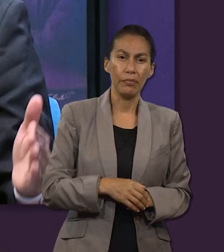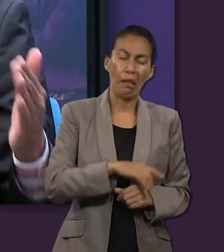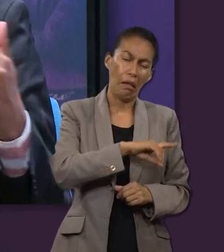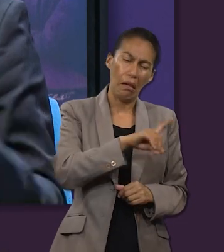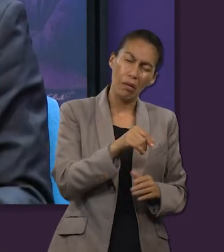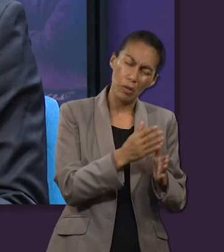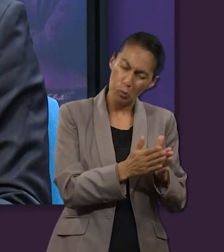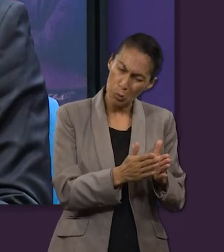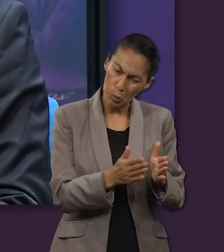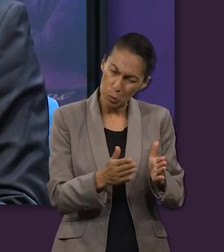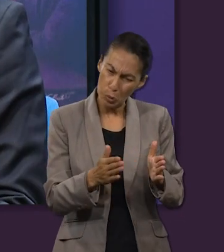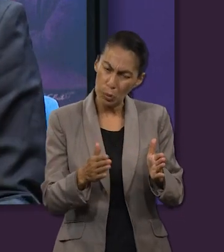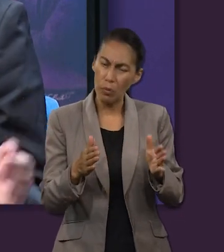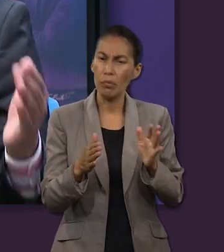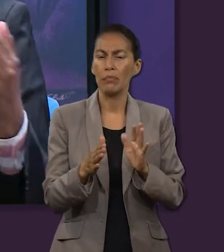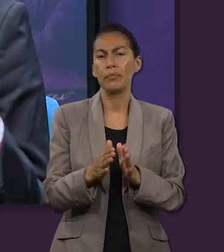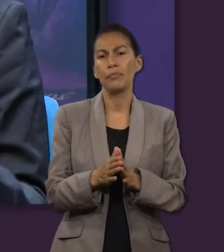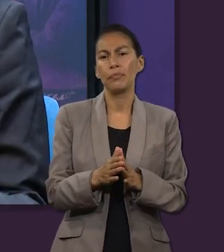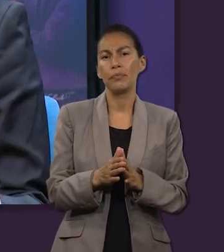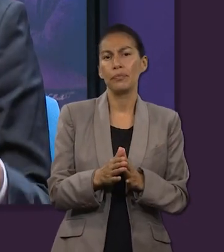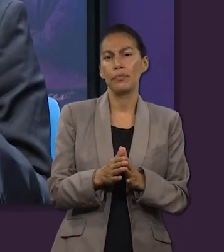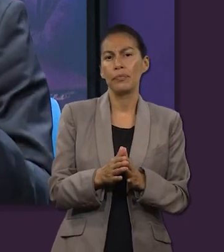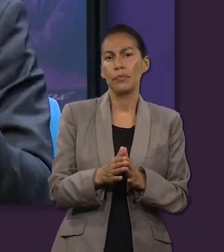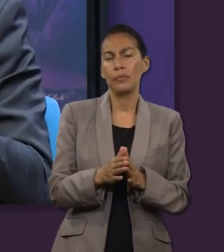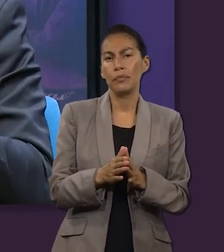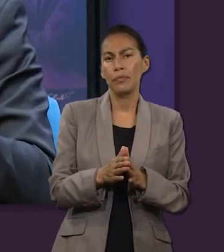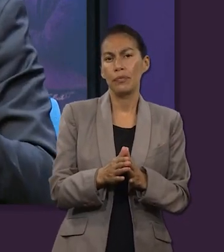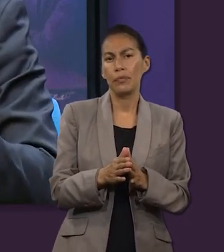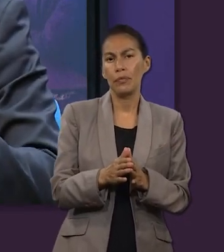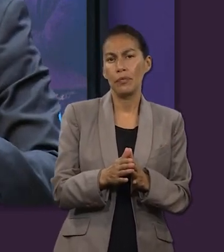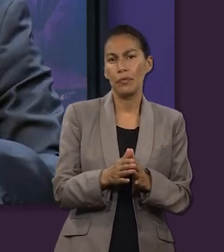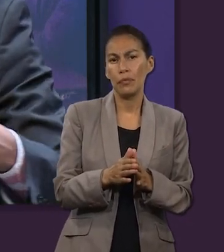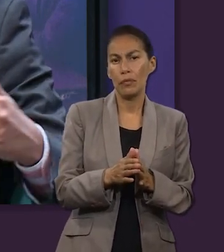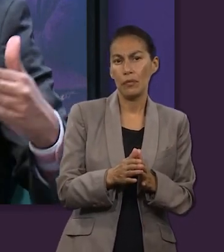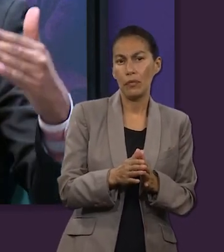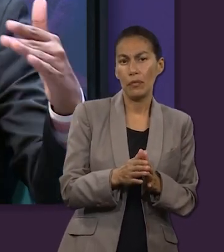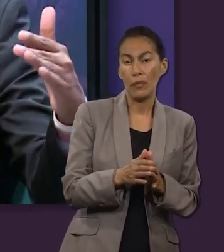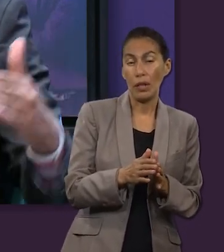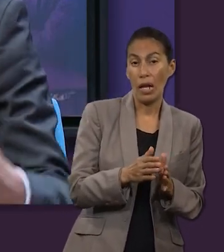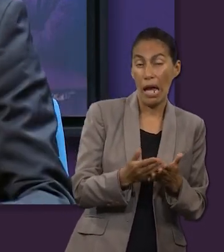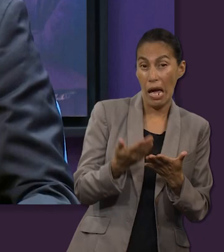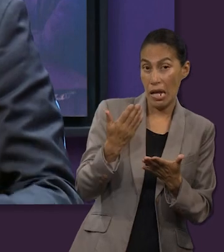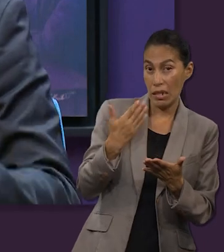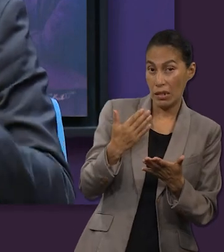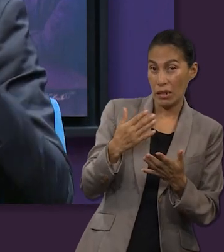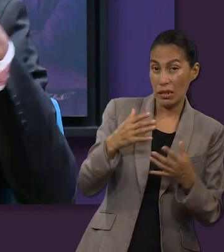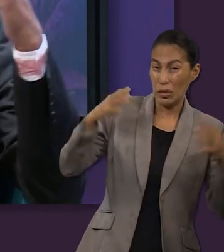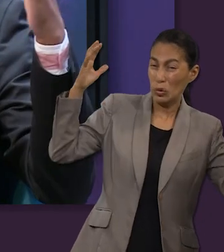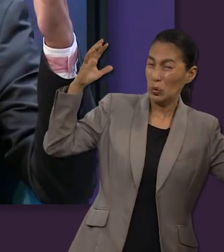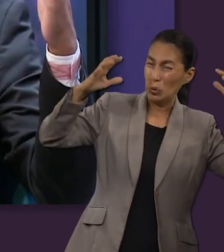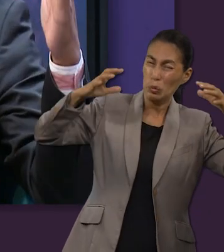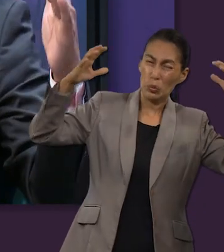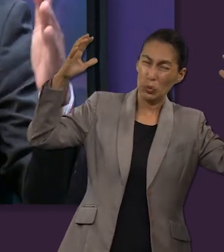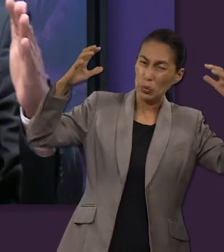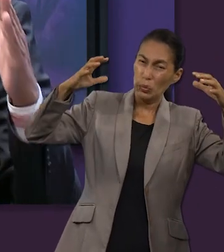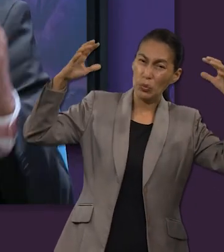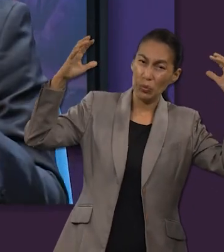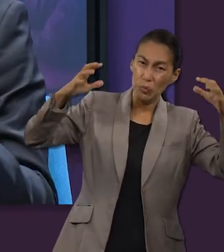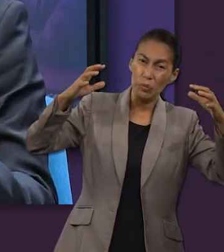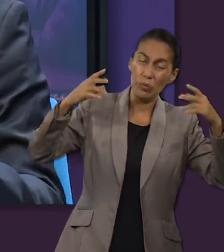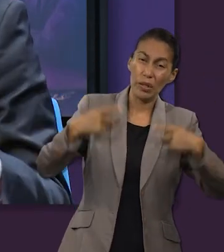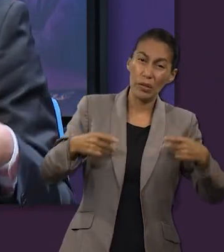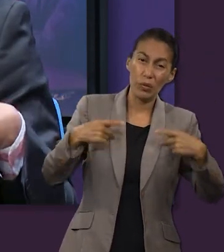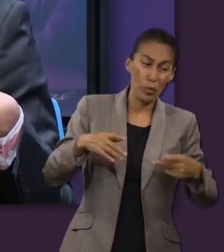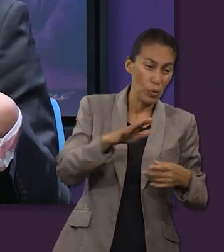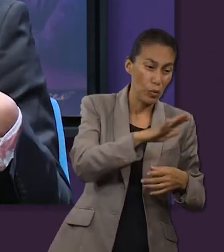mucho tiempo, básicamente todo el tiempo previo al diluvio, el